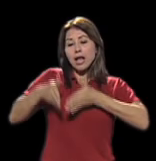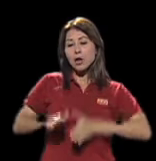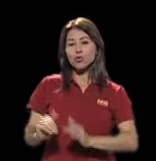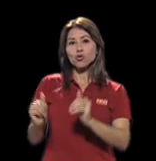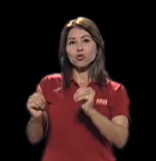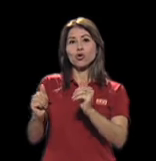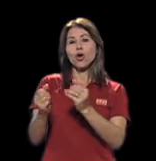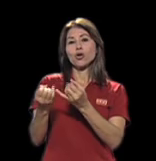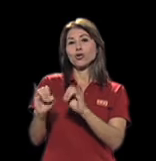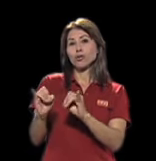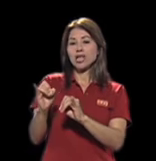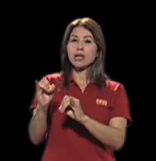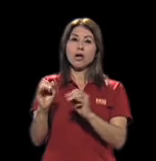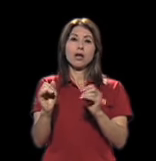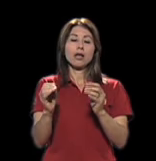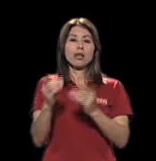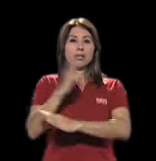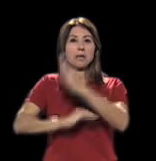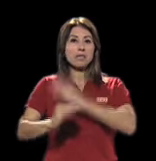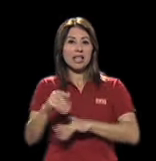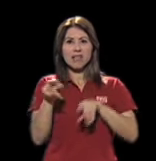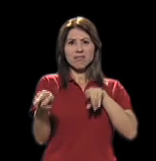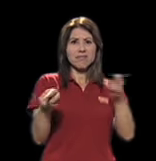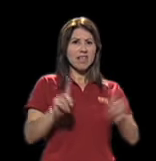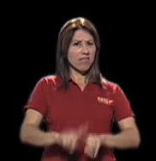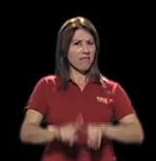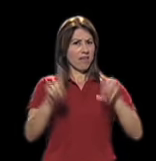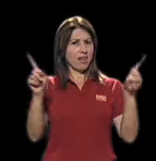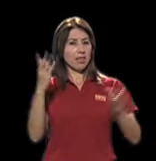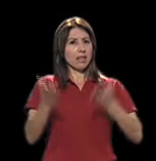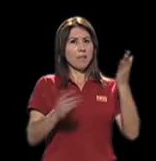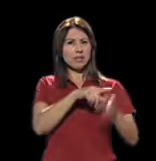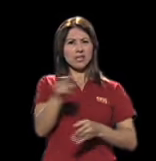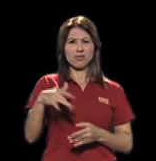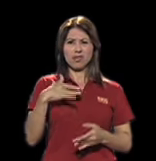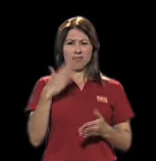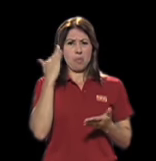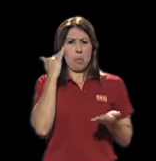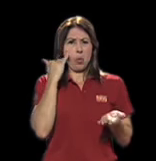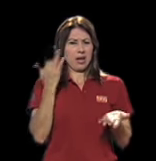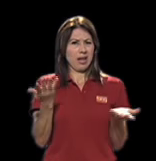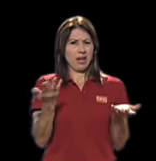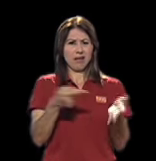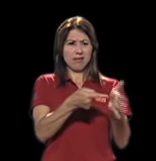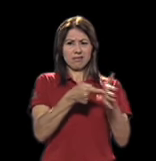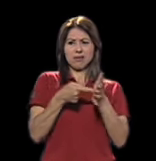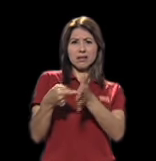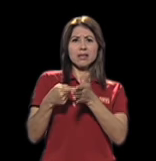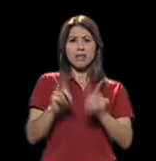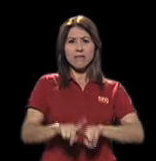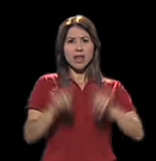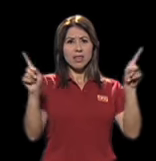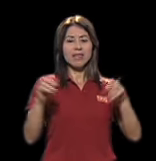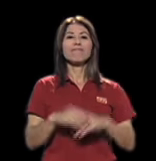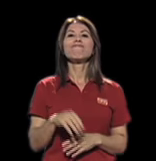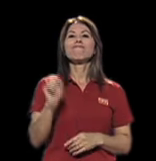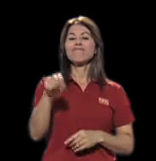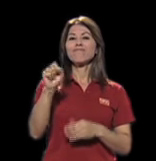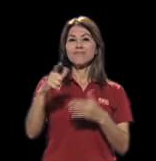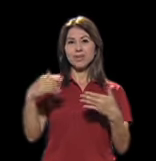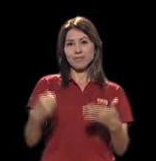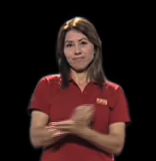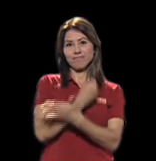regañan si hago esto? ¿Por qué a me exigen una cosa y a mi hermano o a hermana no? Sí, lamentablemente se da mucho en los padres y madres